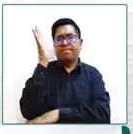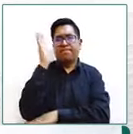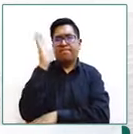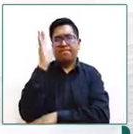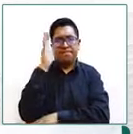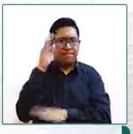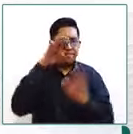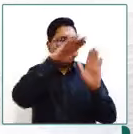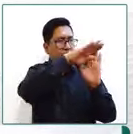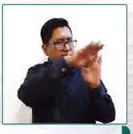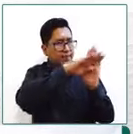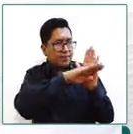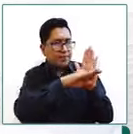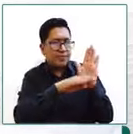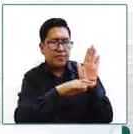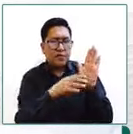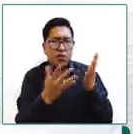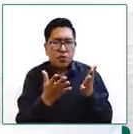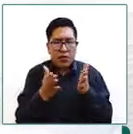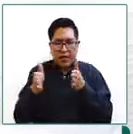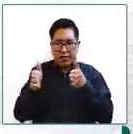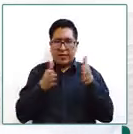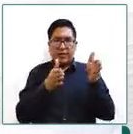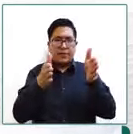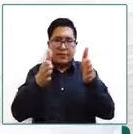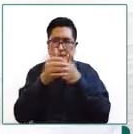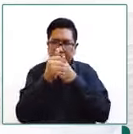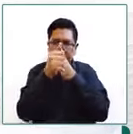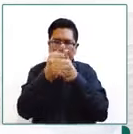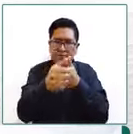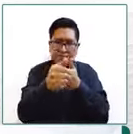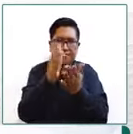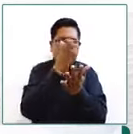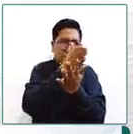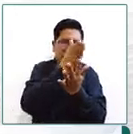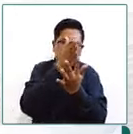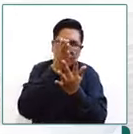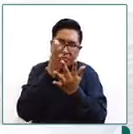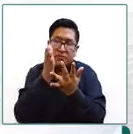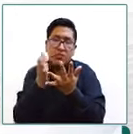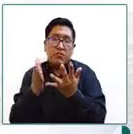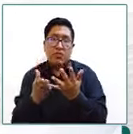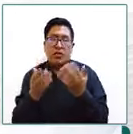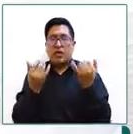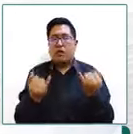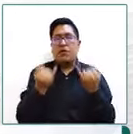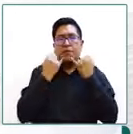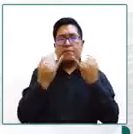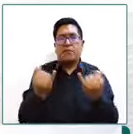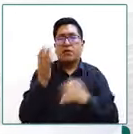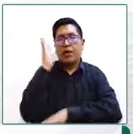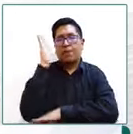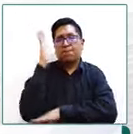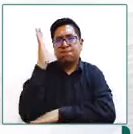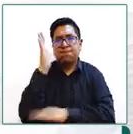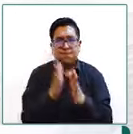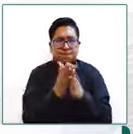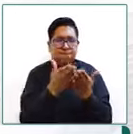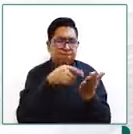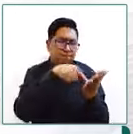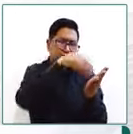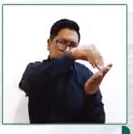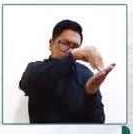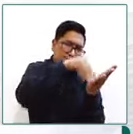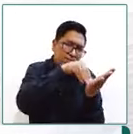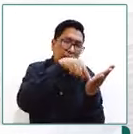importante como era la ruta de reintegración familiar vamos a ver con este informe a través de los datos que nos proporciona este